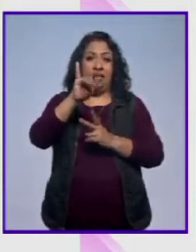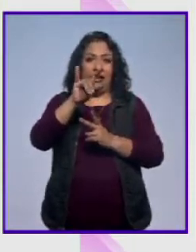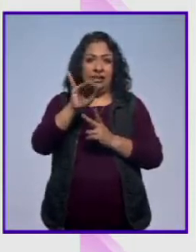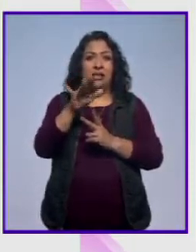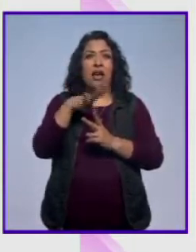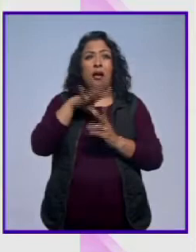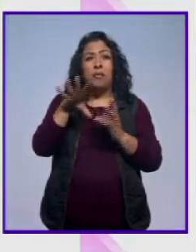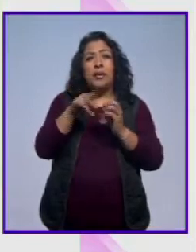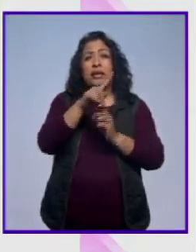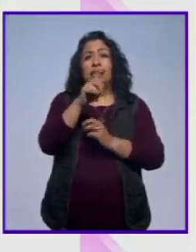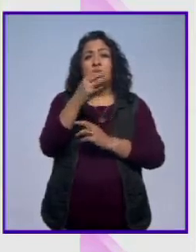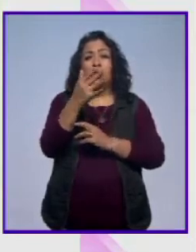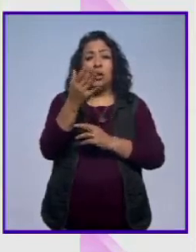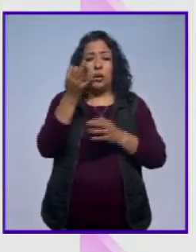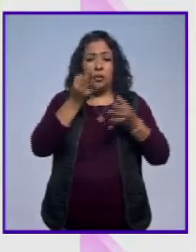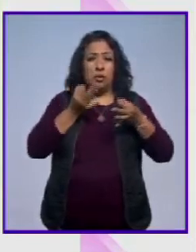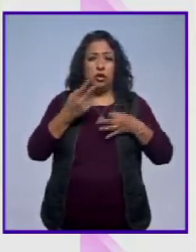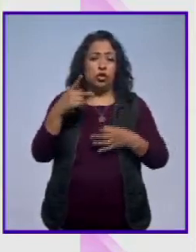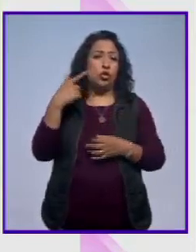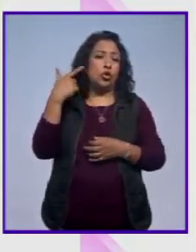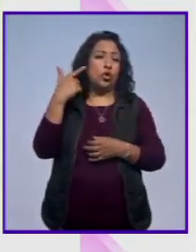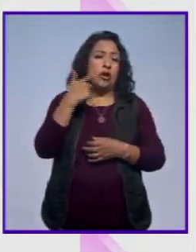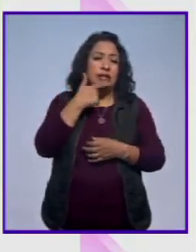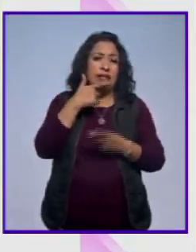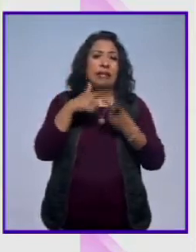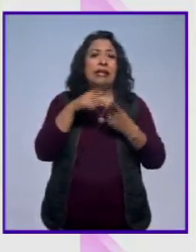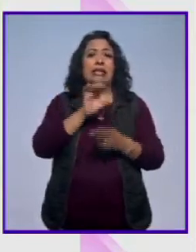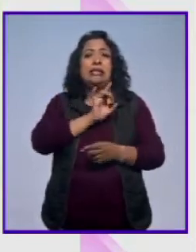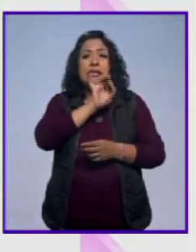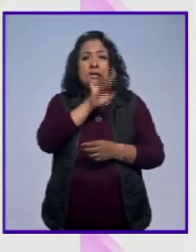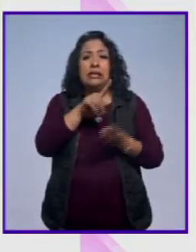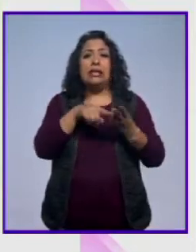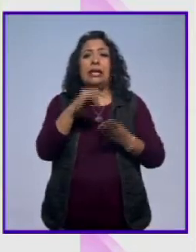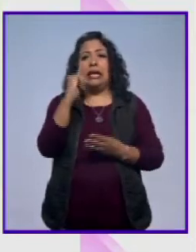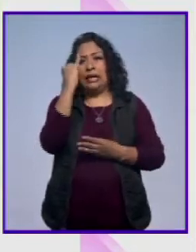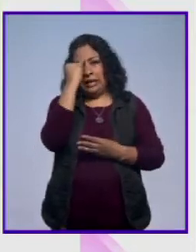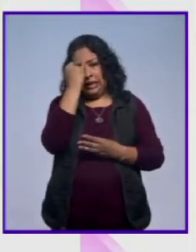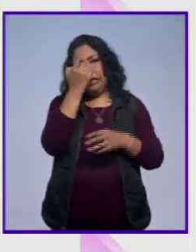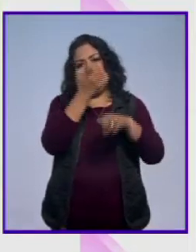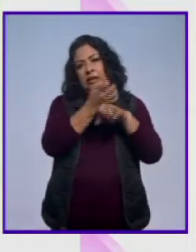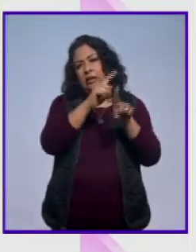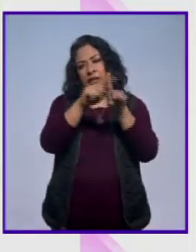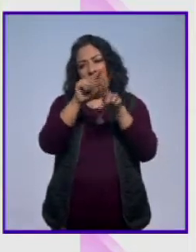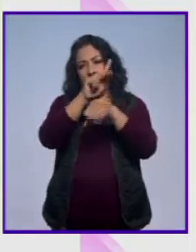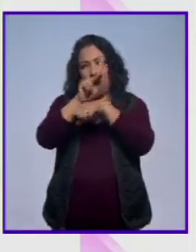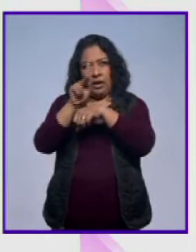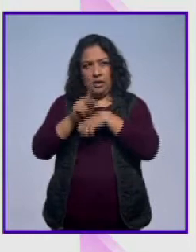incluye 150 joyas de Reino Unido, Chile, India y Estados Unidos, entre otros países.